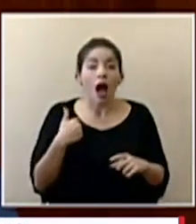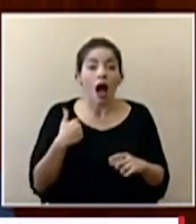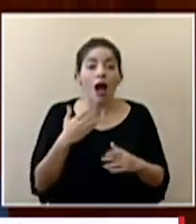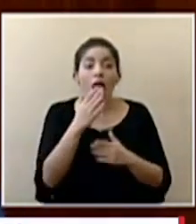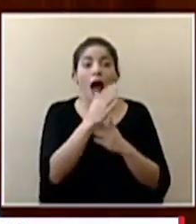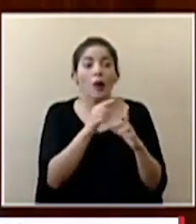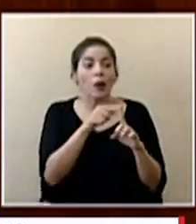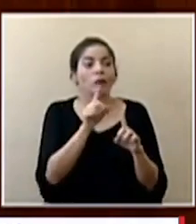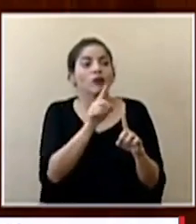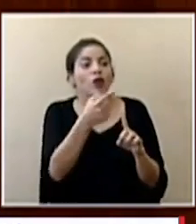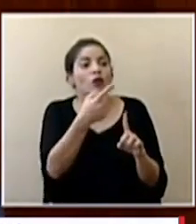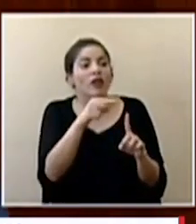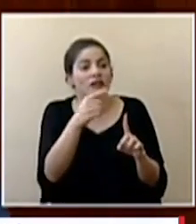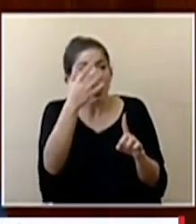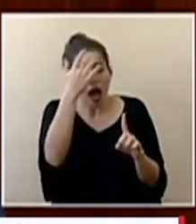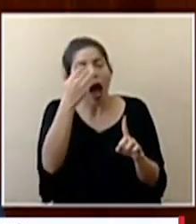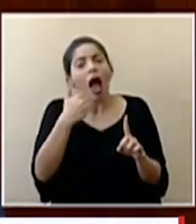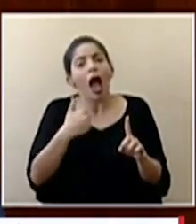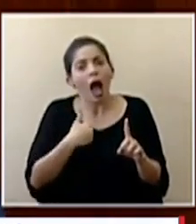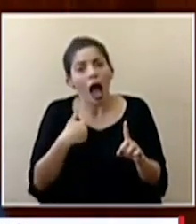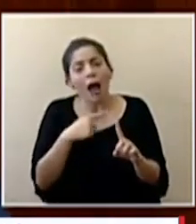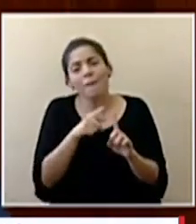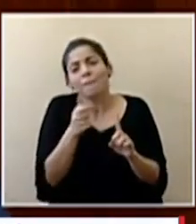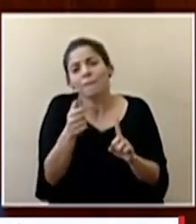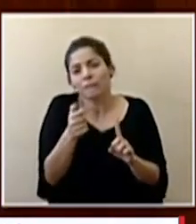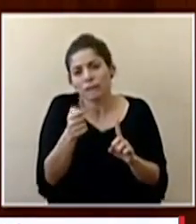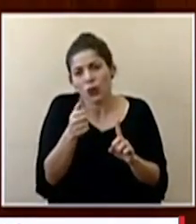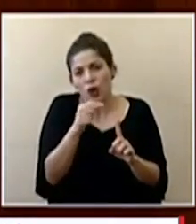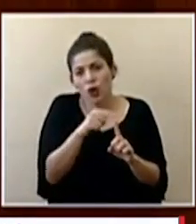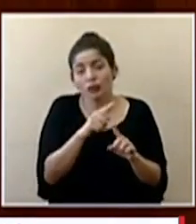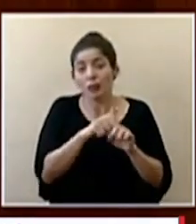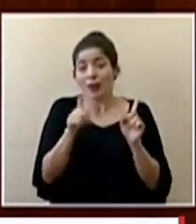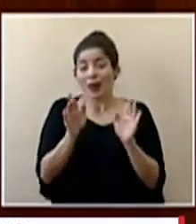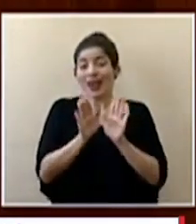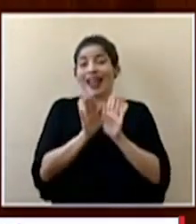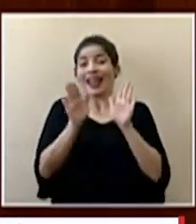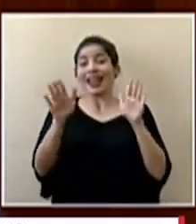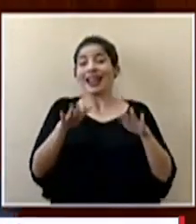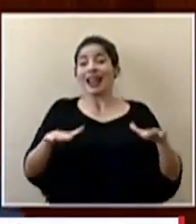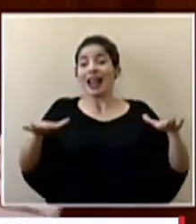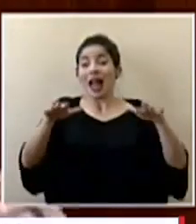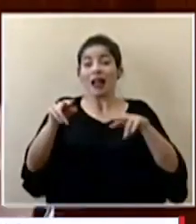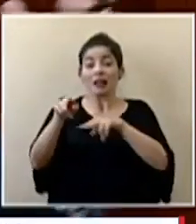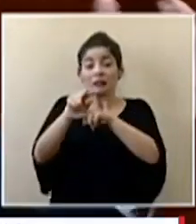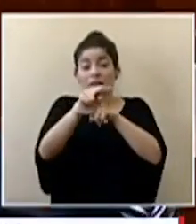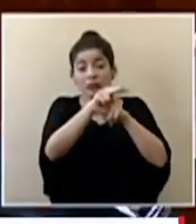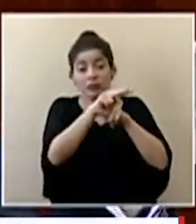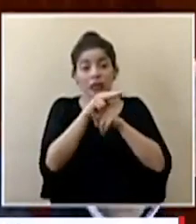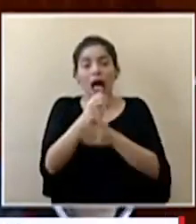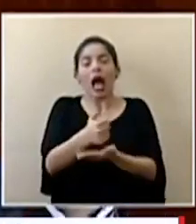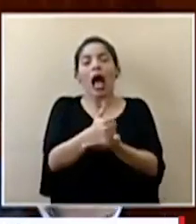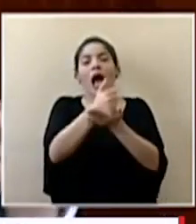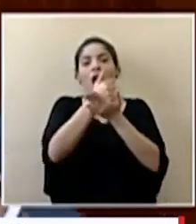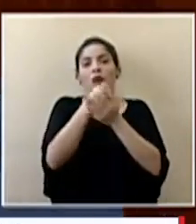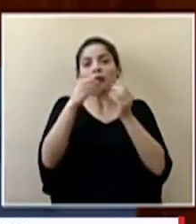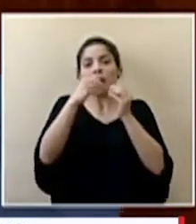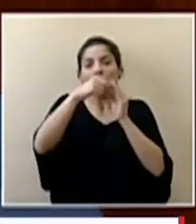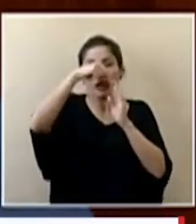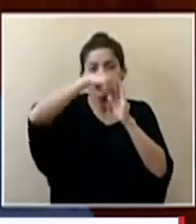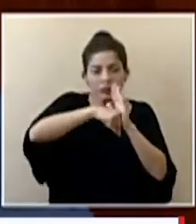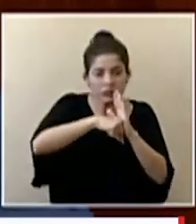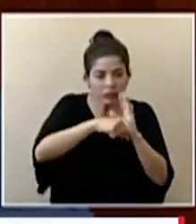tenido un nexo definido son poquitos pero si si se han detectado pero esta amplificación de vigilancia nos va a permitir ir más allá y tener